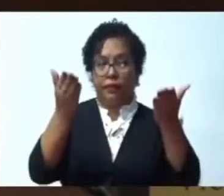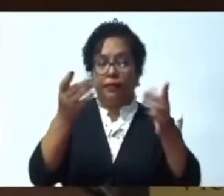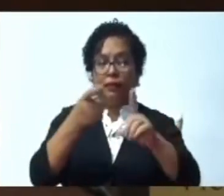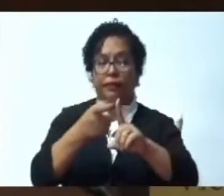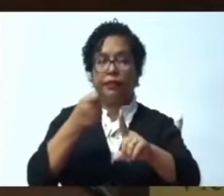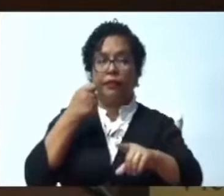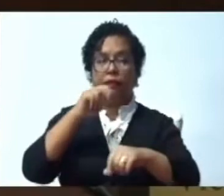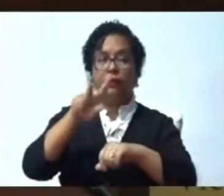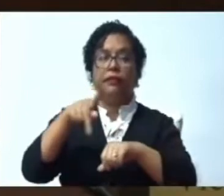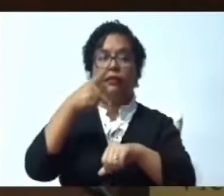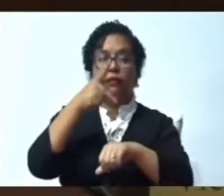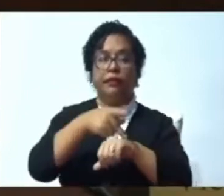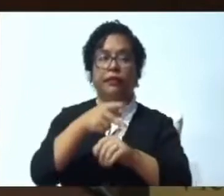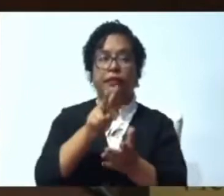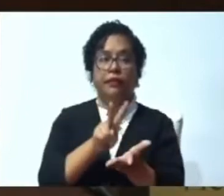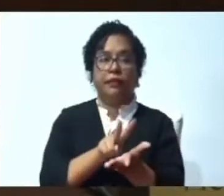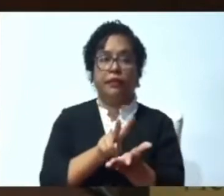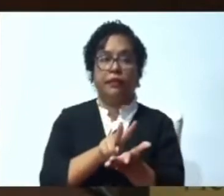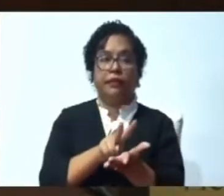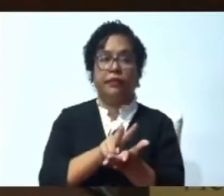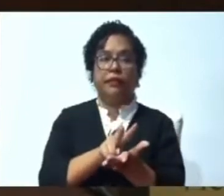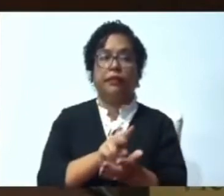Provincia La Vega